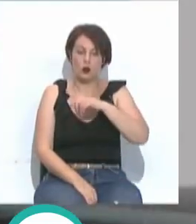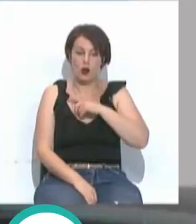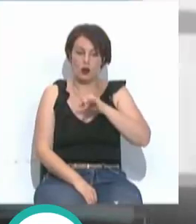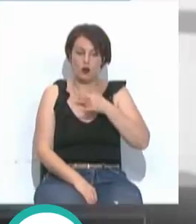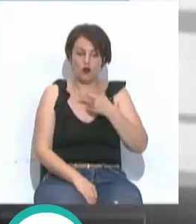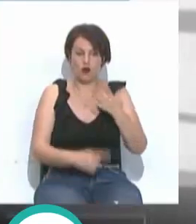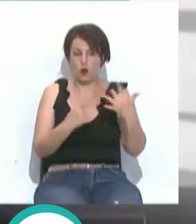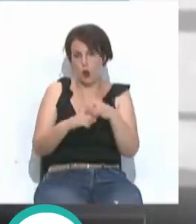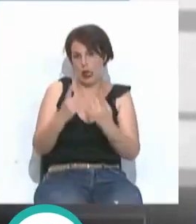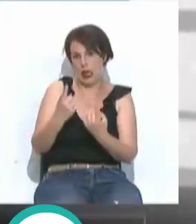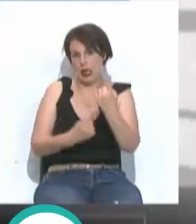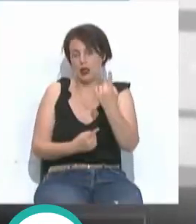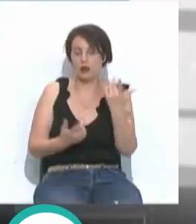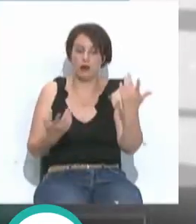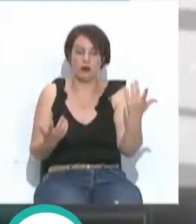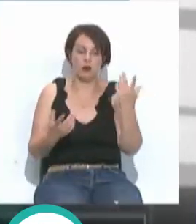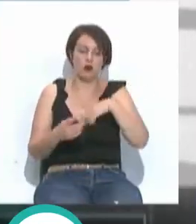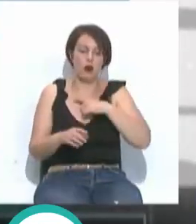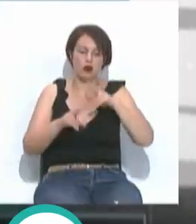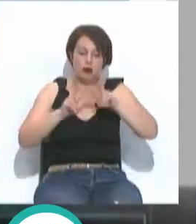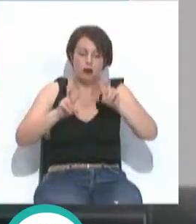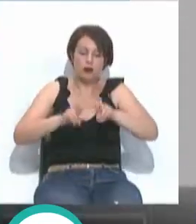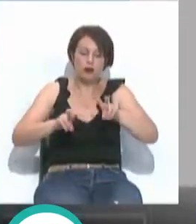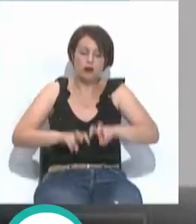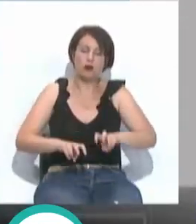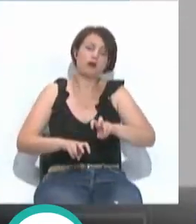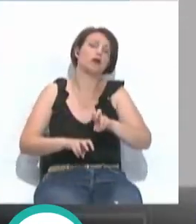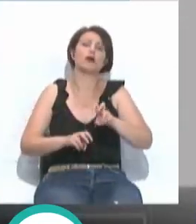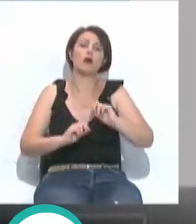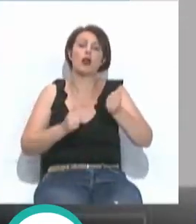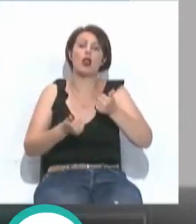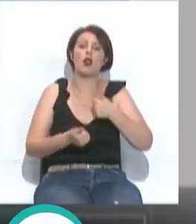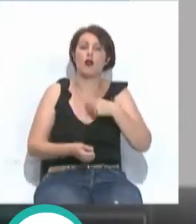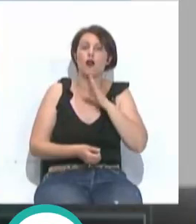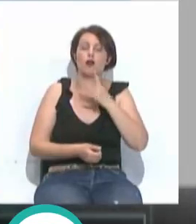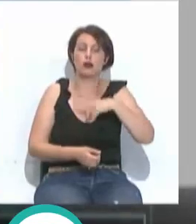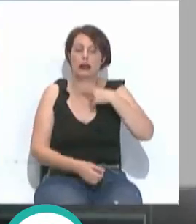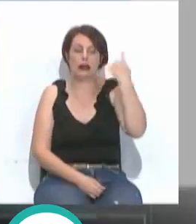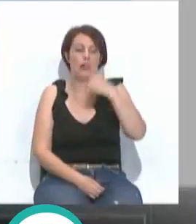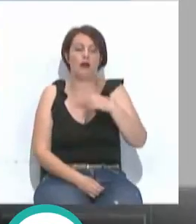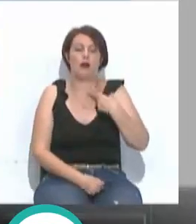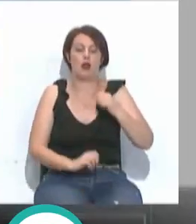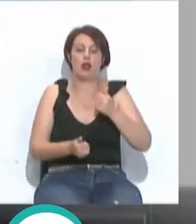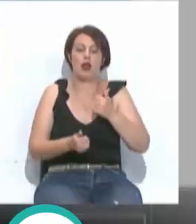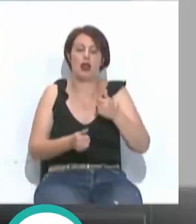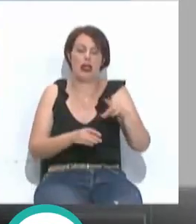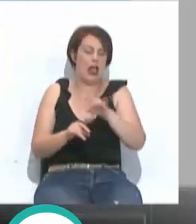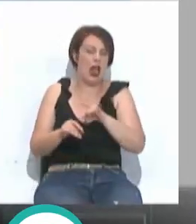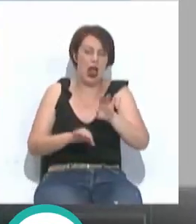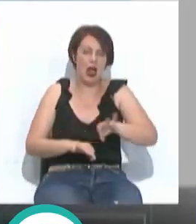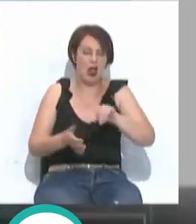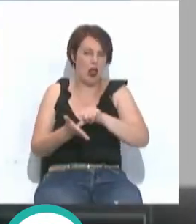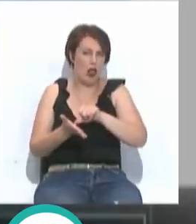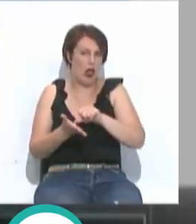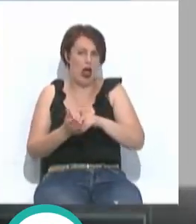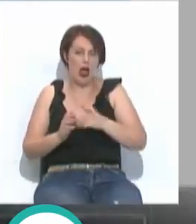un hecho puntual que evidentemente estamos investigando su origen. Estamos convencidos de que no es un origen de tierra, no es un origen de la